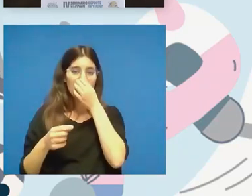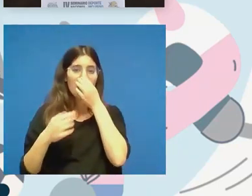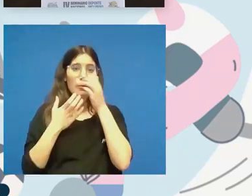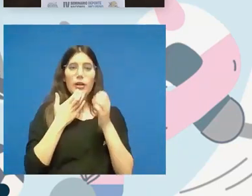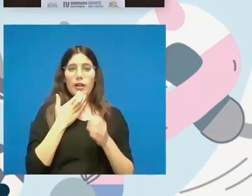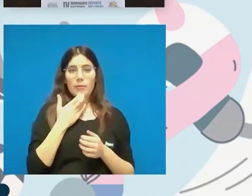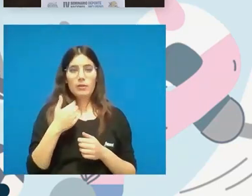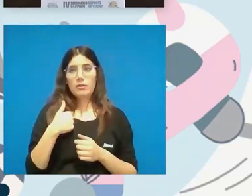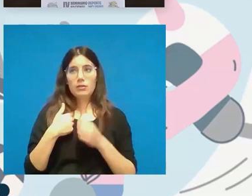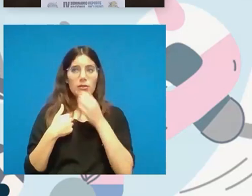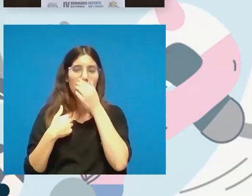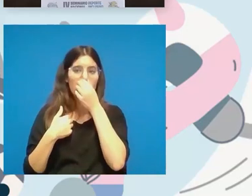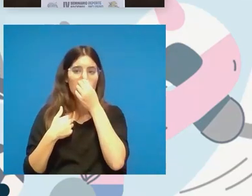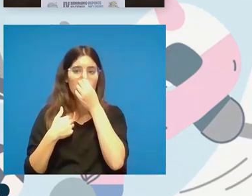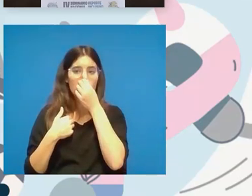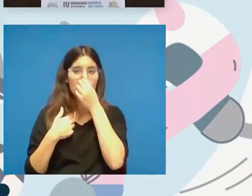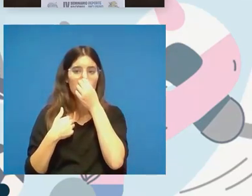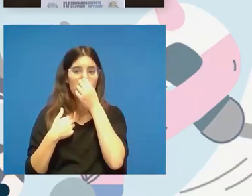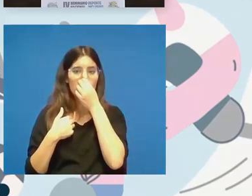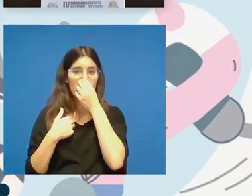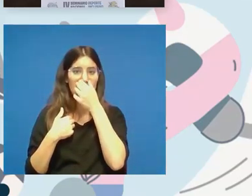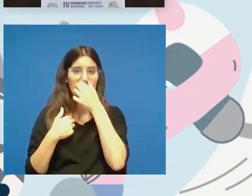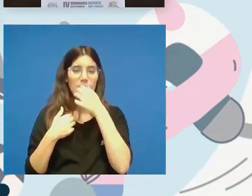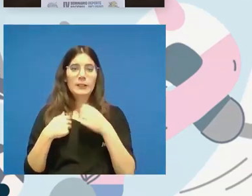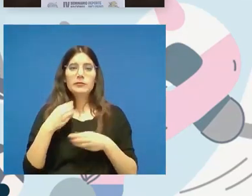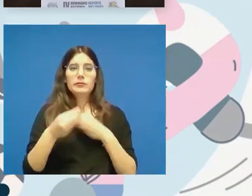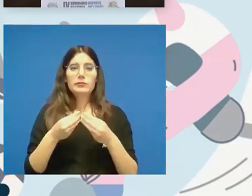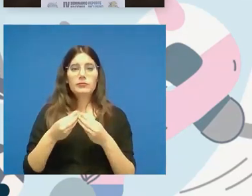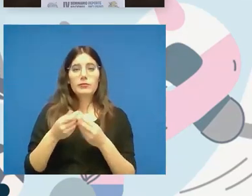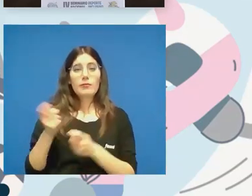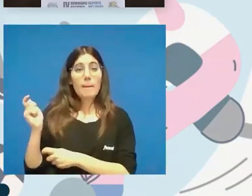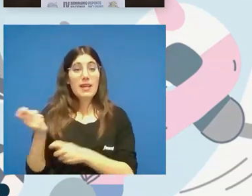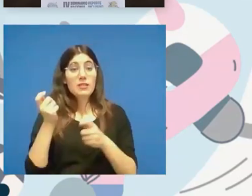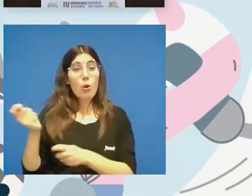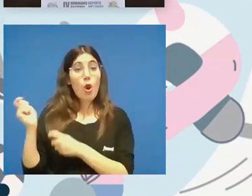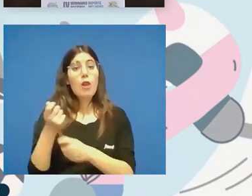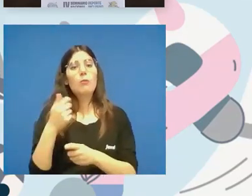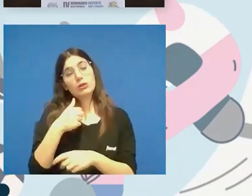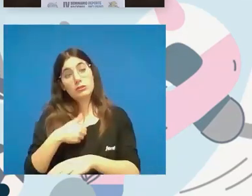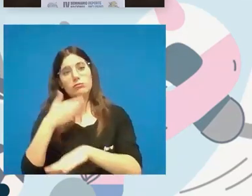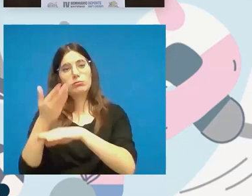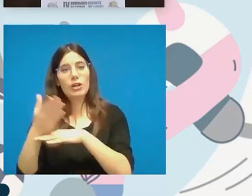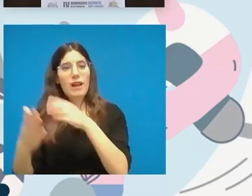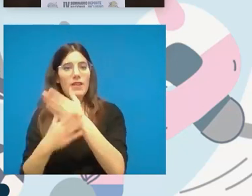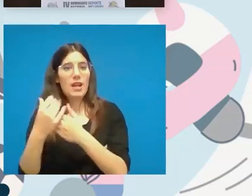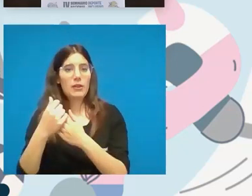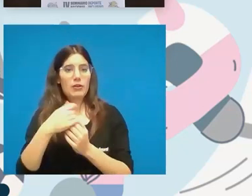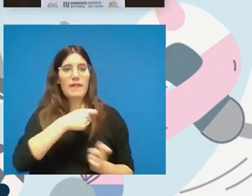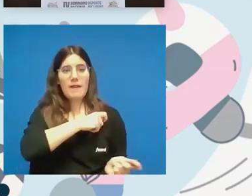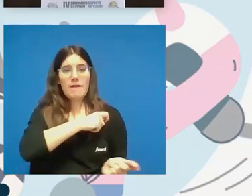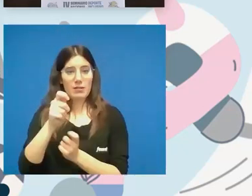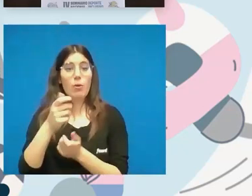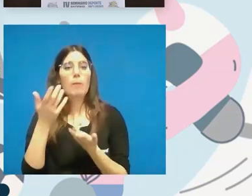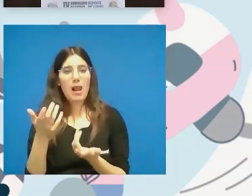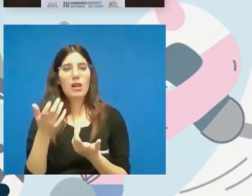béisbol y que tiene discapacidad se vaya a la federación de béisbol vamos a poner por caso eso está muy